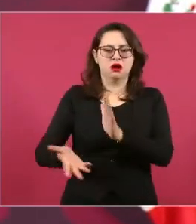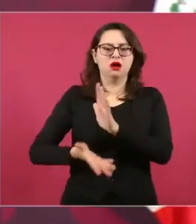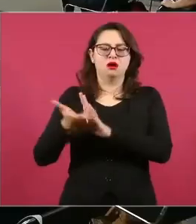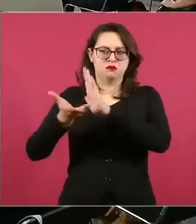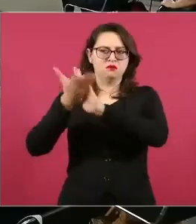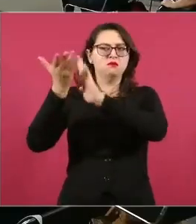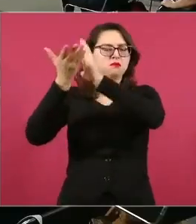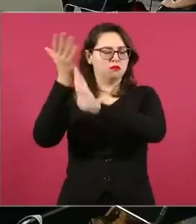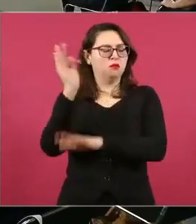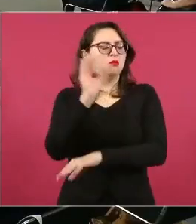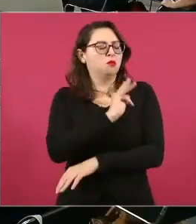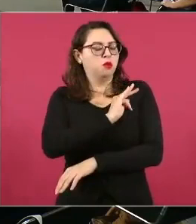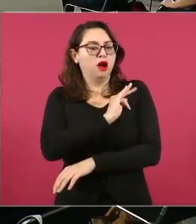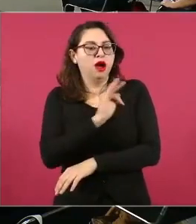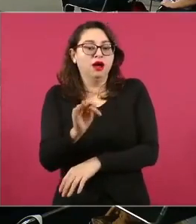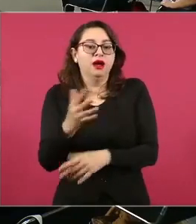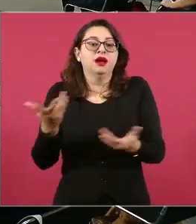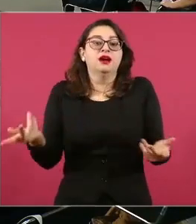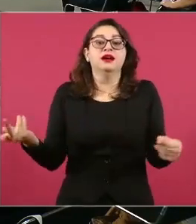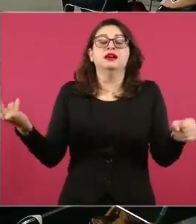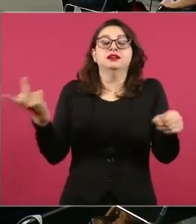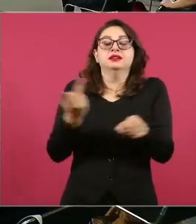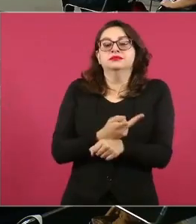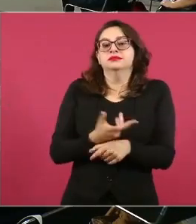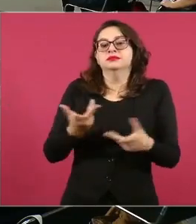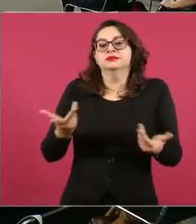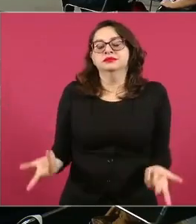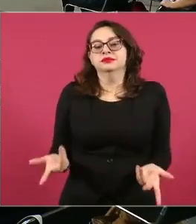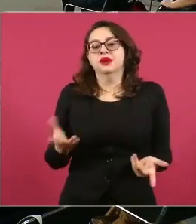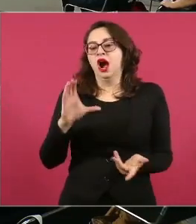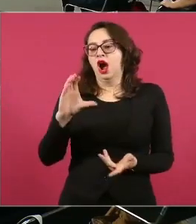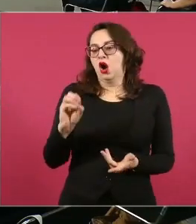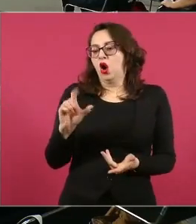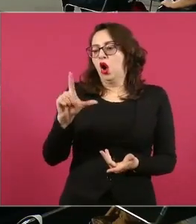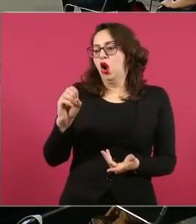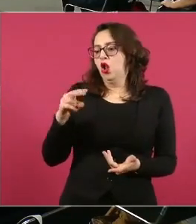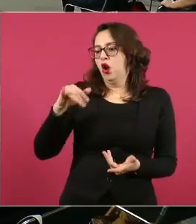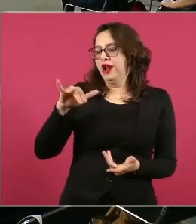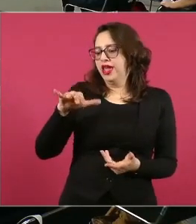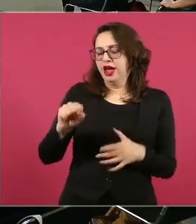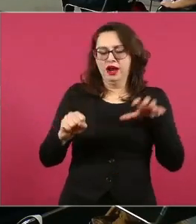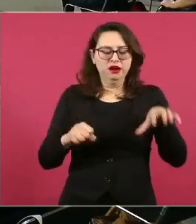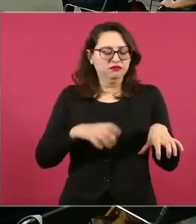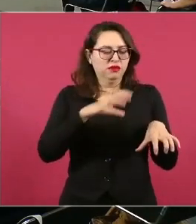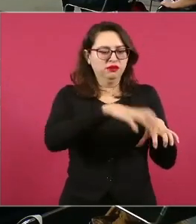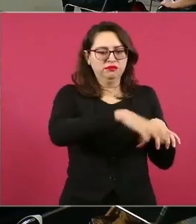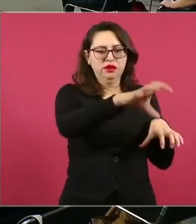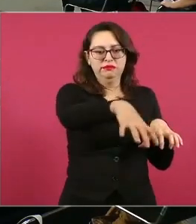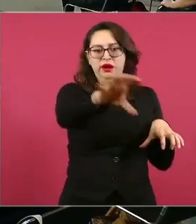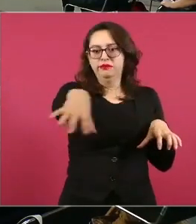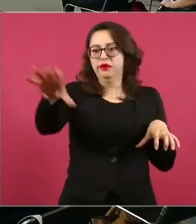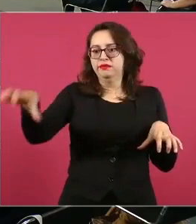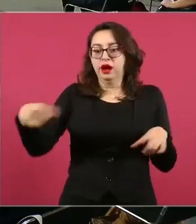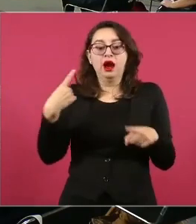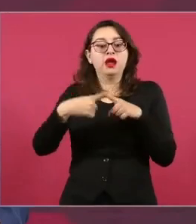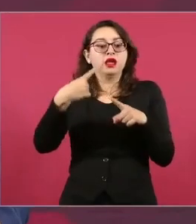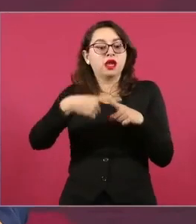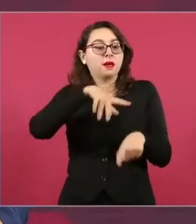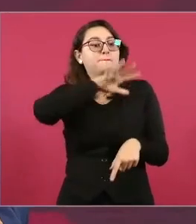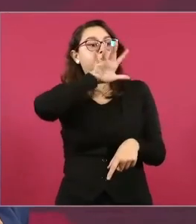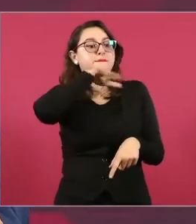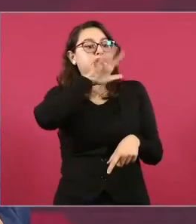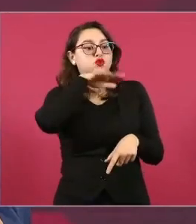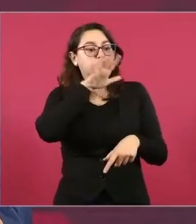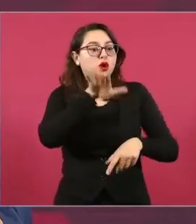pongan un basurero. Sin embargo, nosotros estamos garantizando que